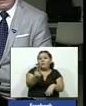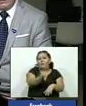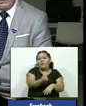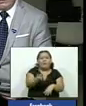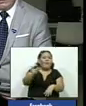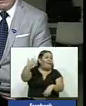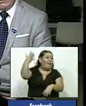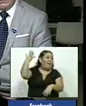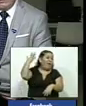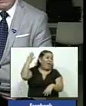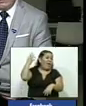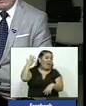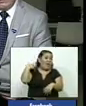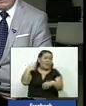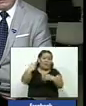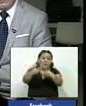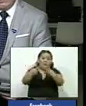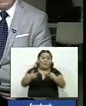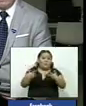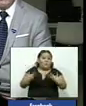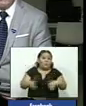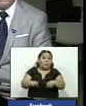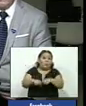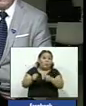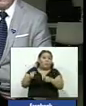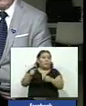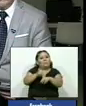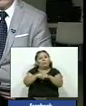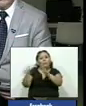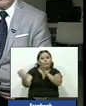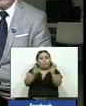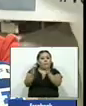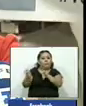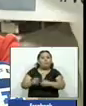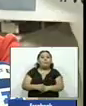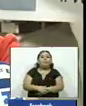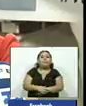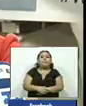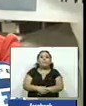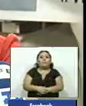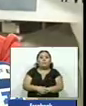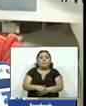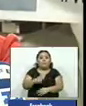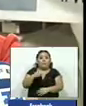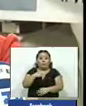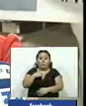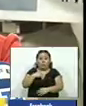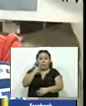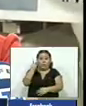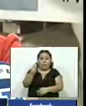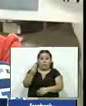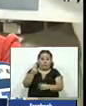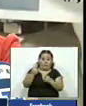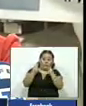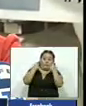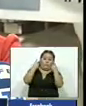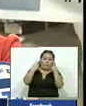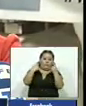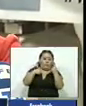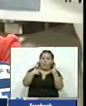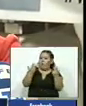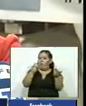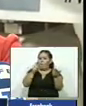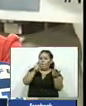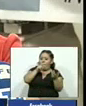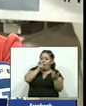fueron víctimas de violaciones de derechos humanos en el conflicto armado cada día que me despierto me pregunto ¿dónde está mi